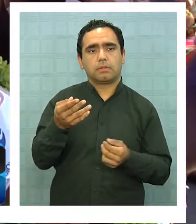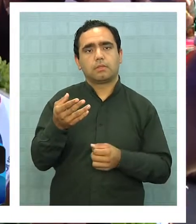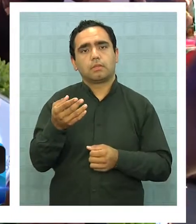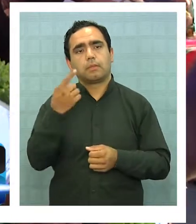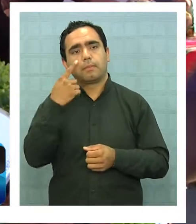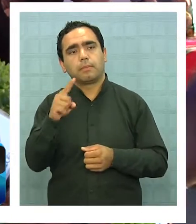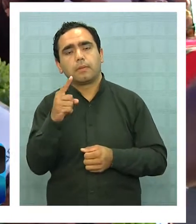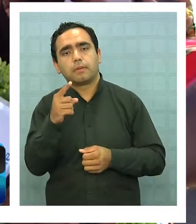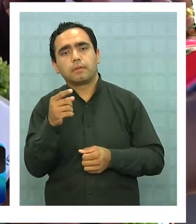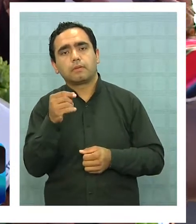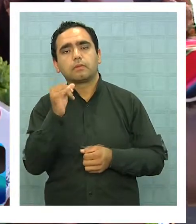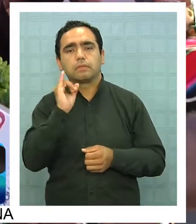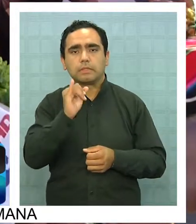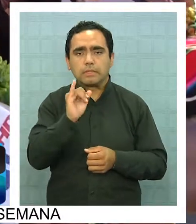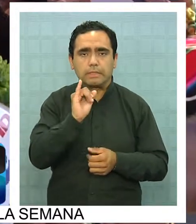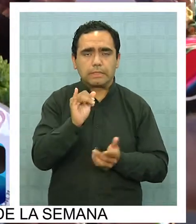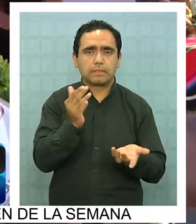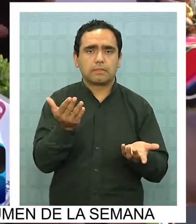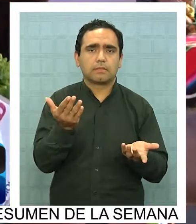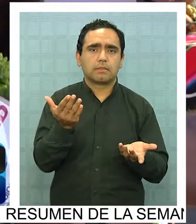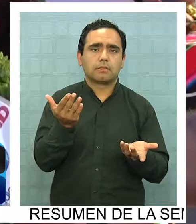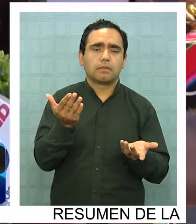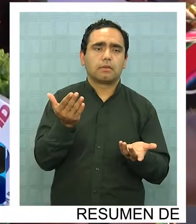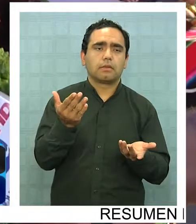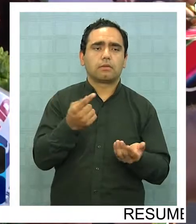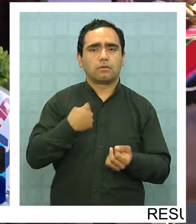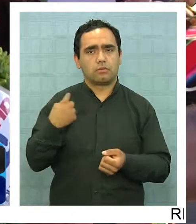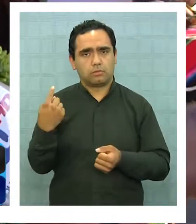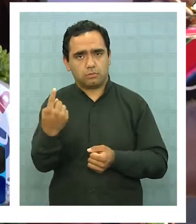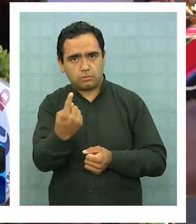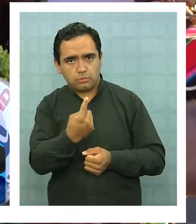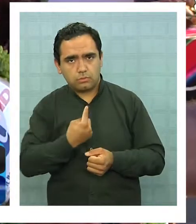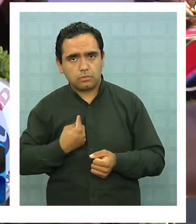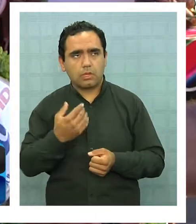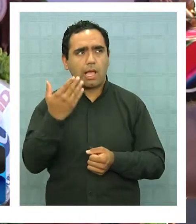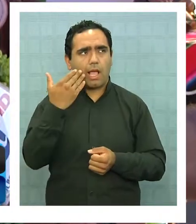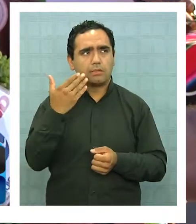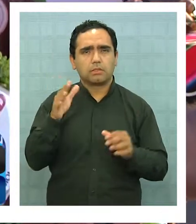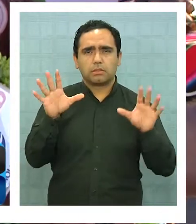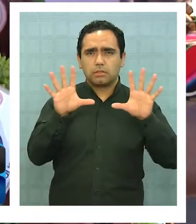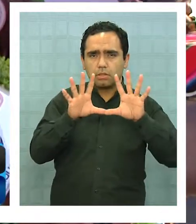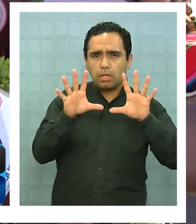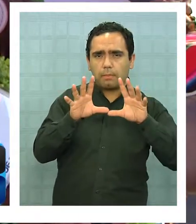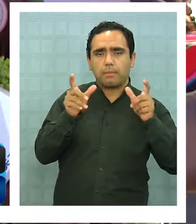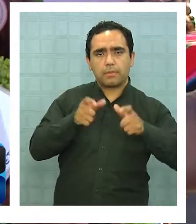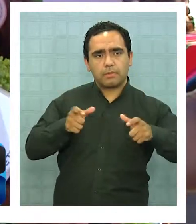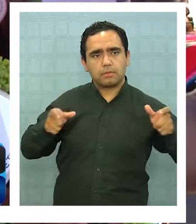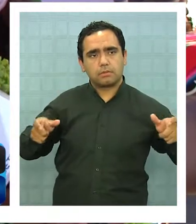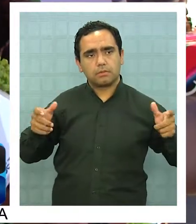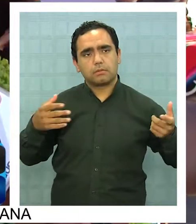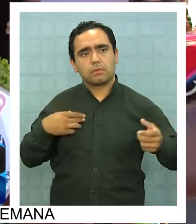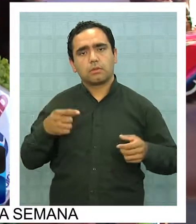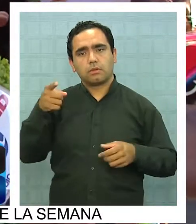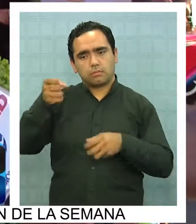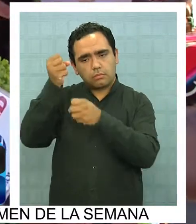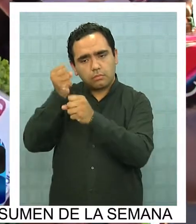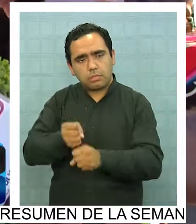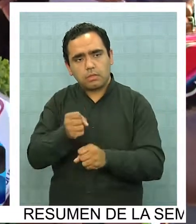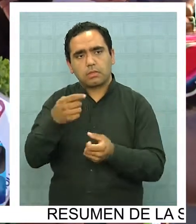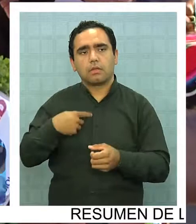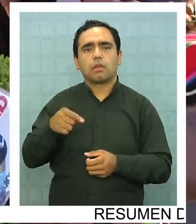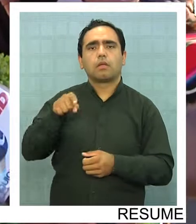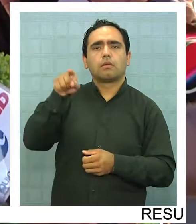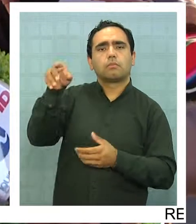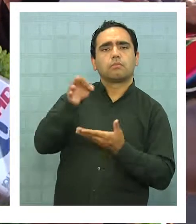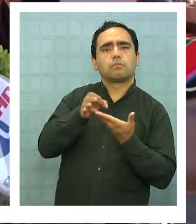Pero sí, somos nosotros como 10 personas que hicimos patria allá en Bajo Soga